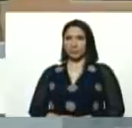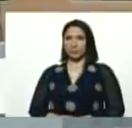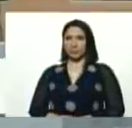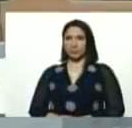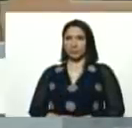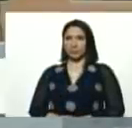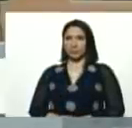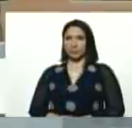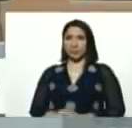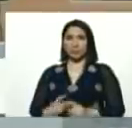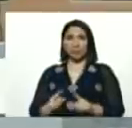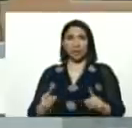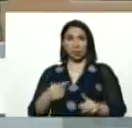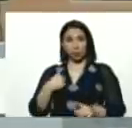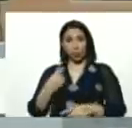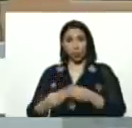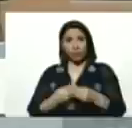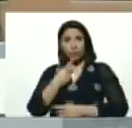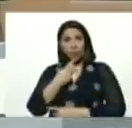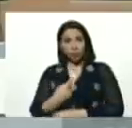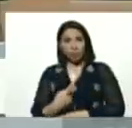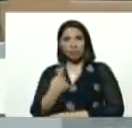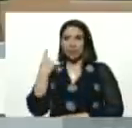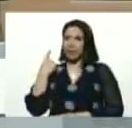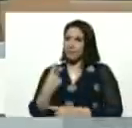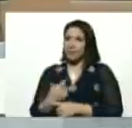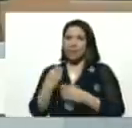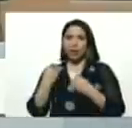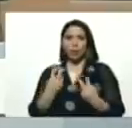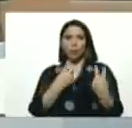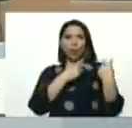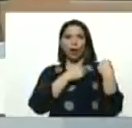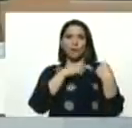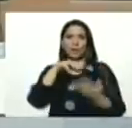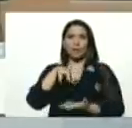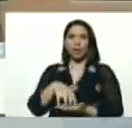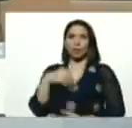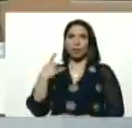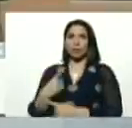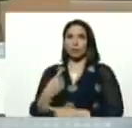pero lo dice, lo dije, porque tenía que, como jefe de estado, decirlo,